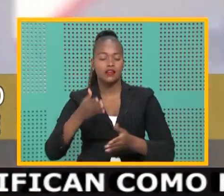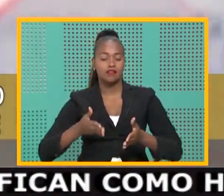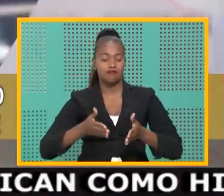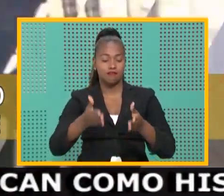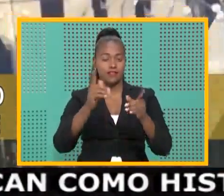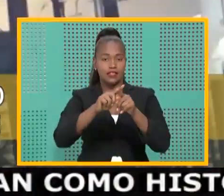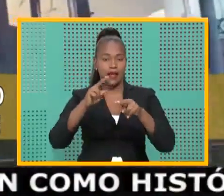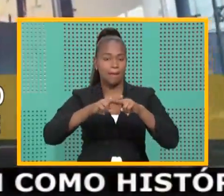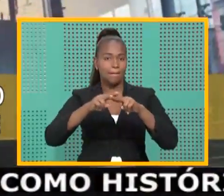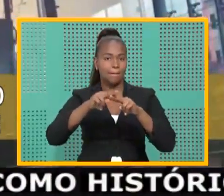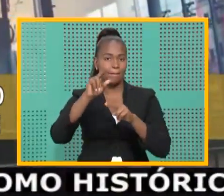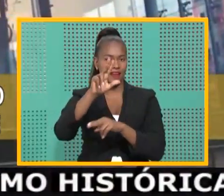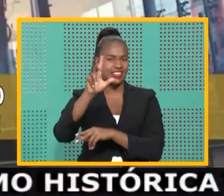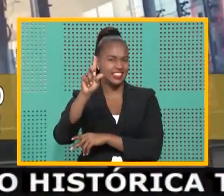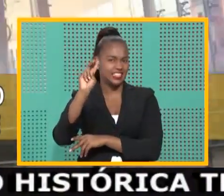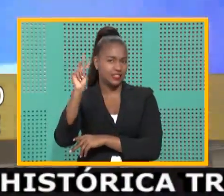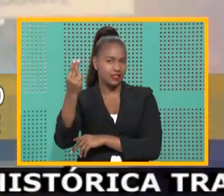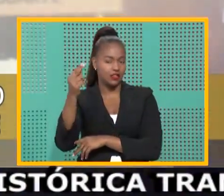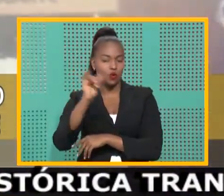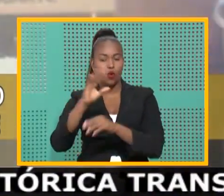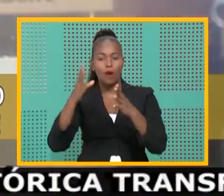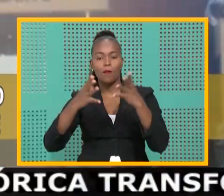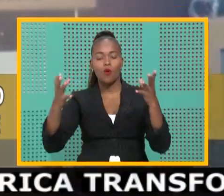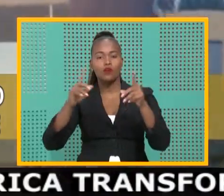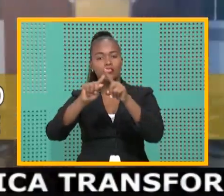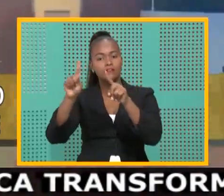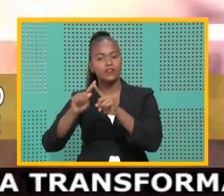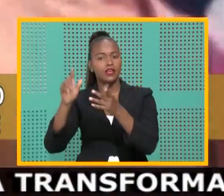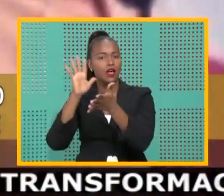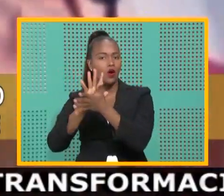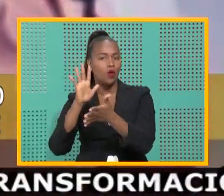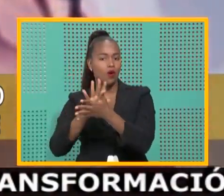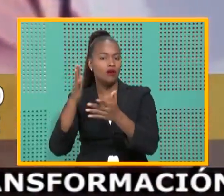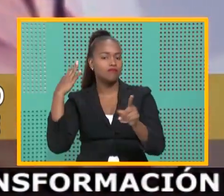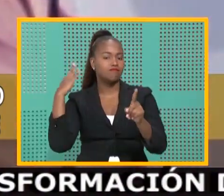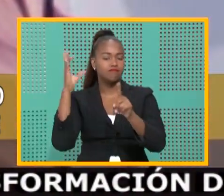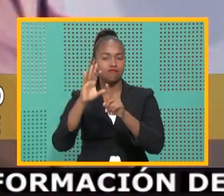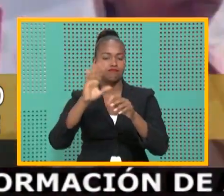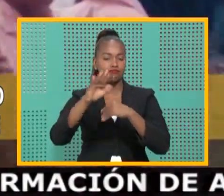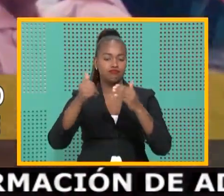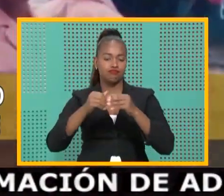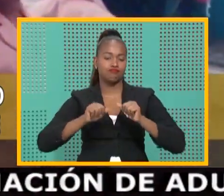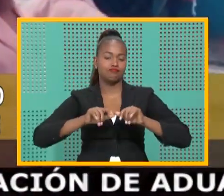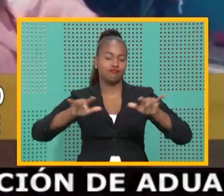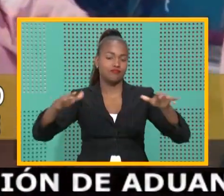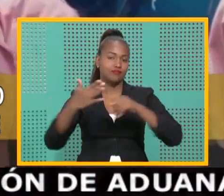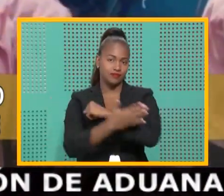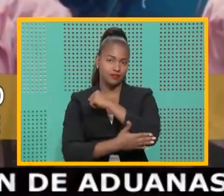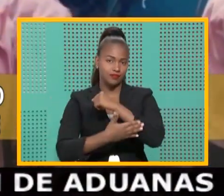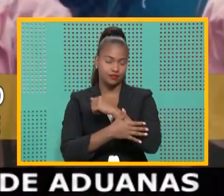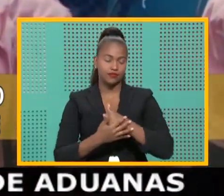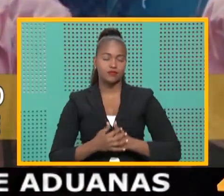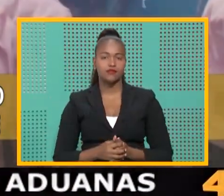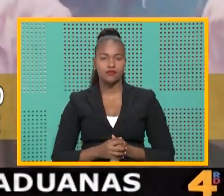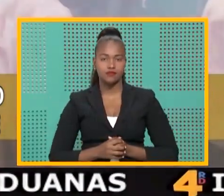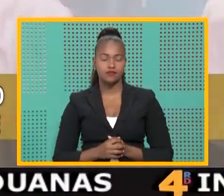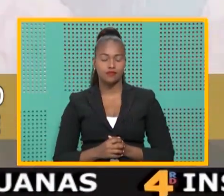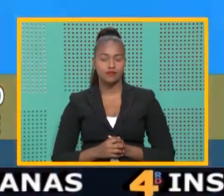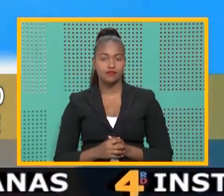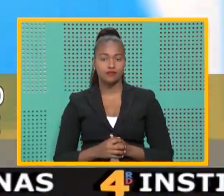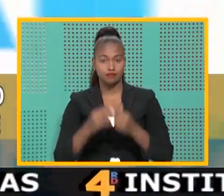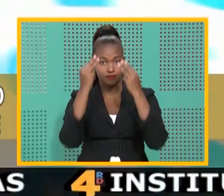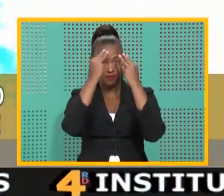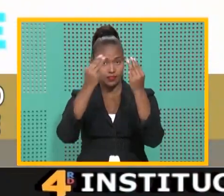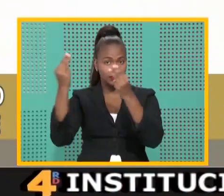del metro de Santo Domingo y muchos centros educativos diseminados en todo el país. En la